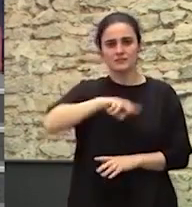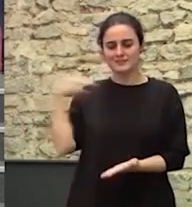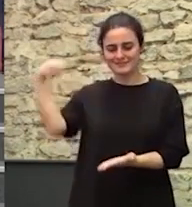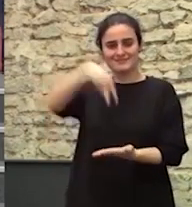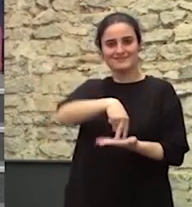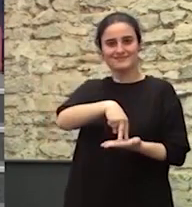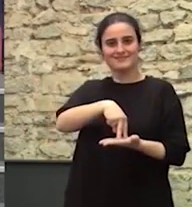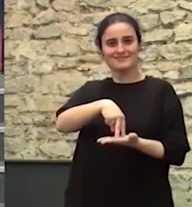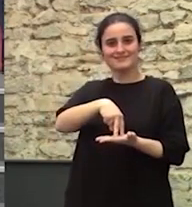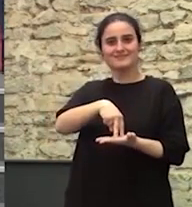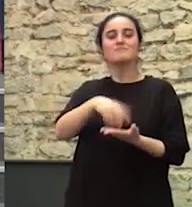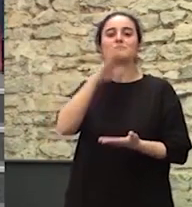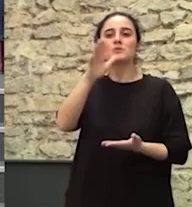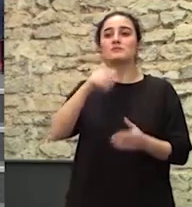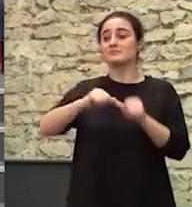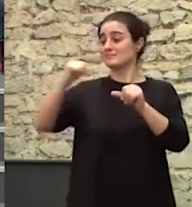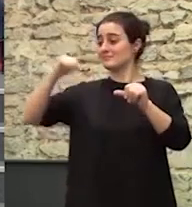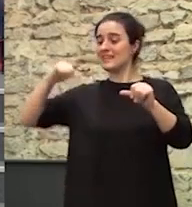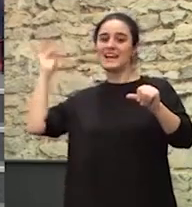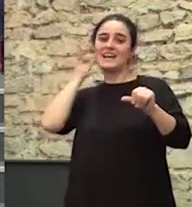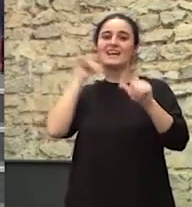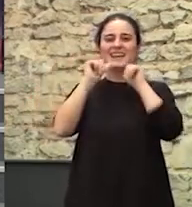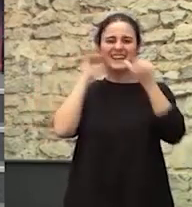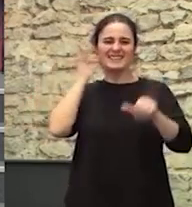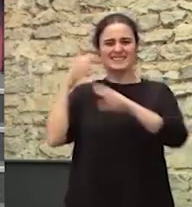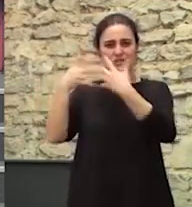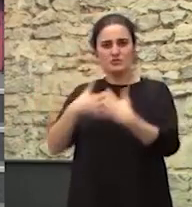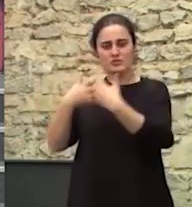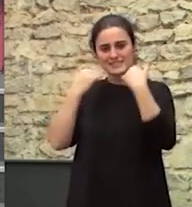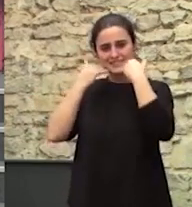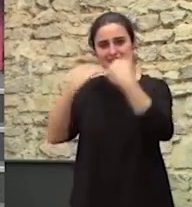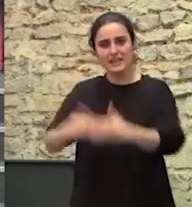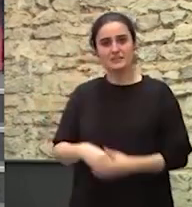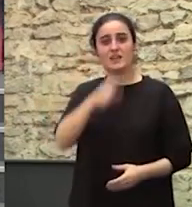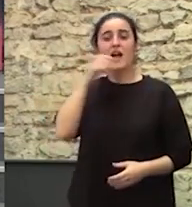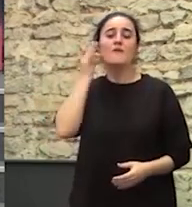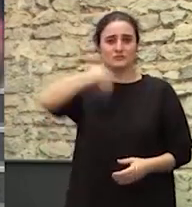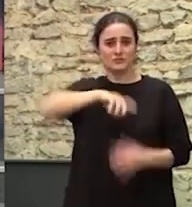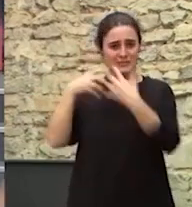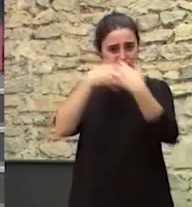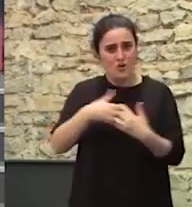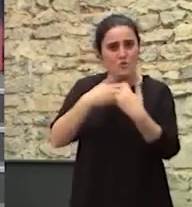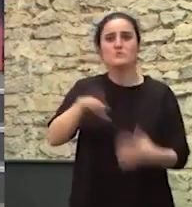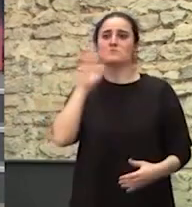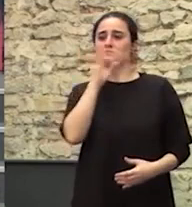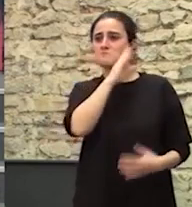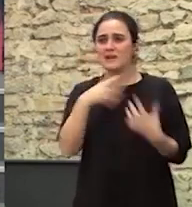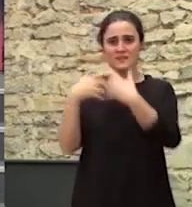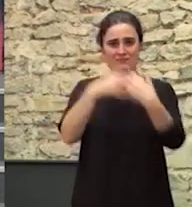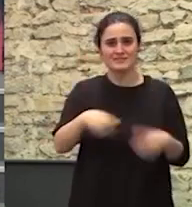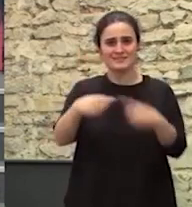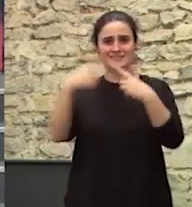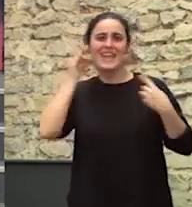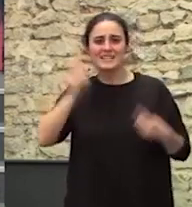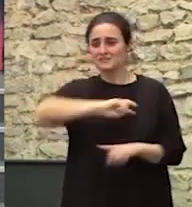Gracias a la lucha De otras gitanas Gracias a la lucha De nuestras abuelas De nuestras madres De nuestras